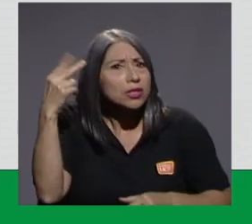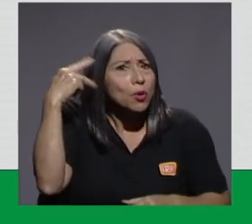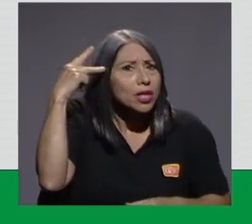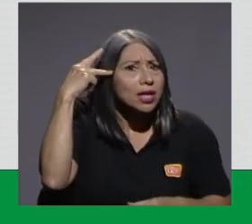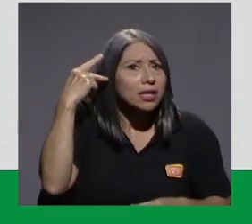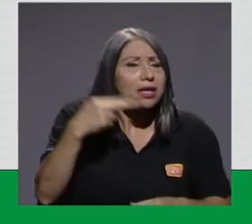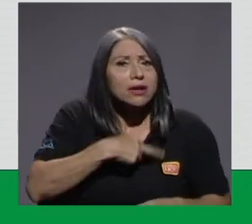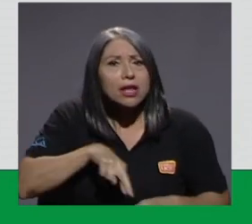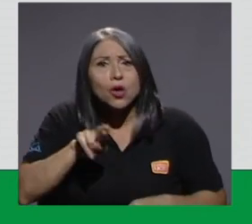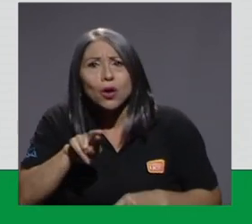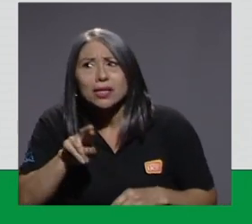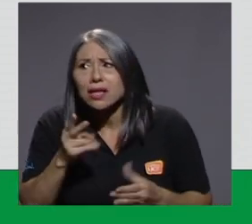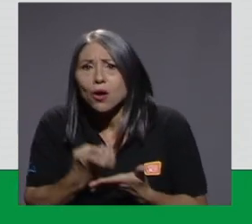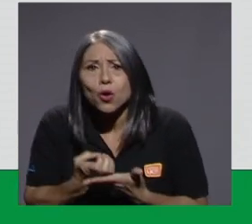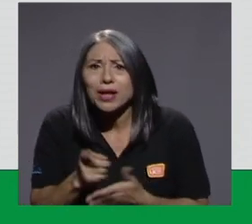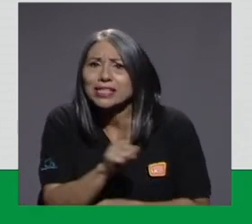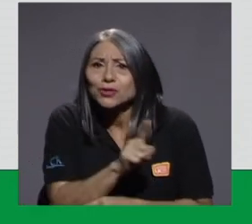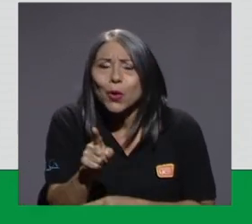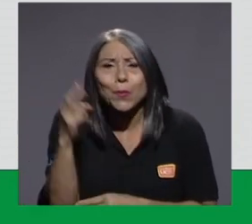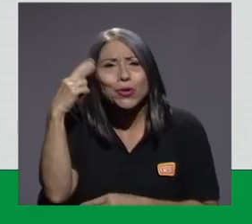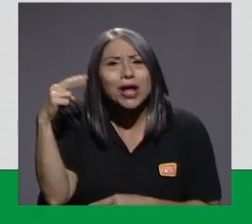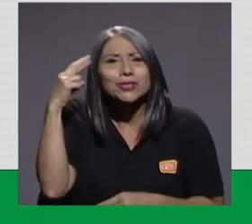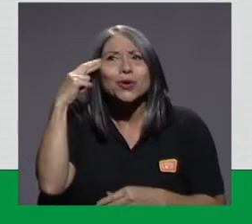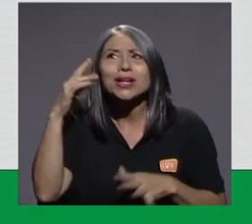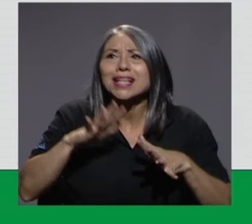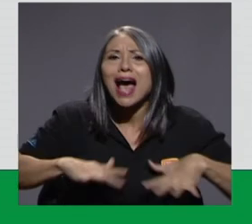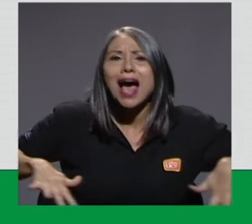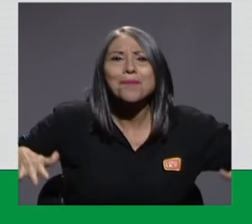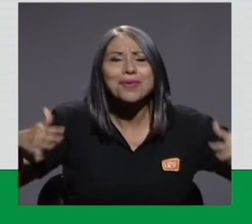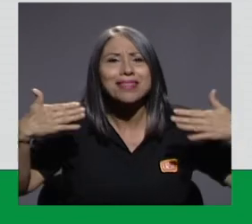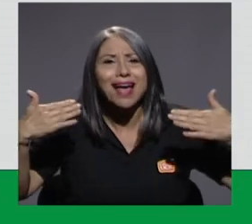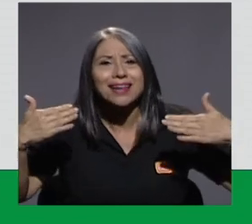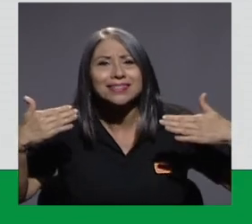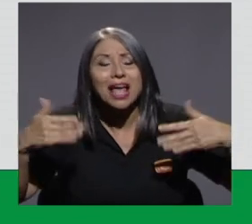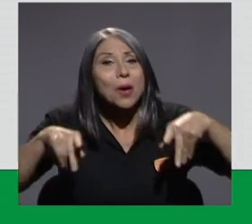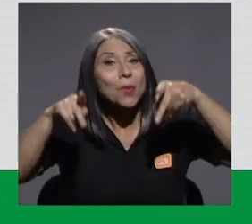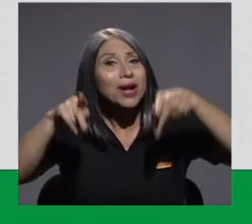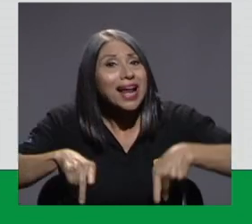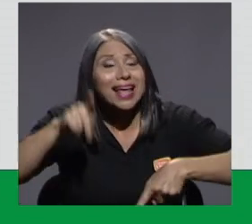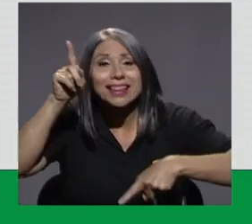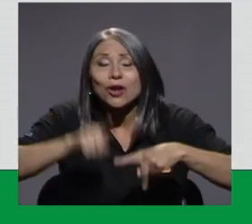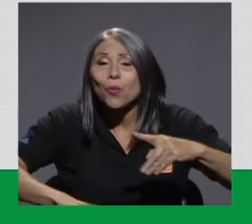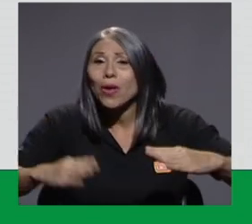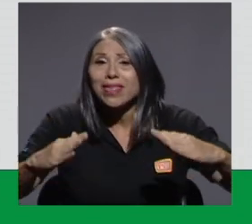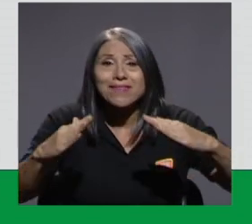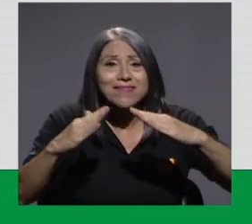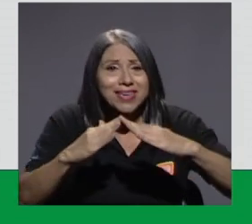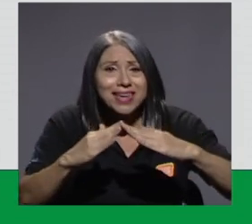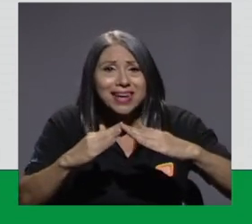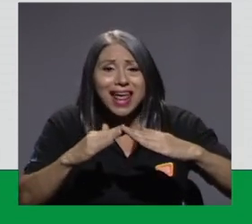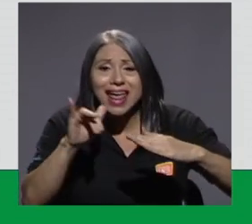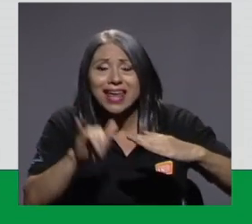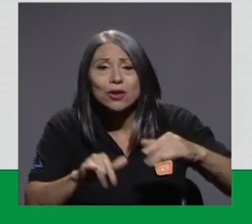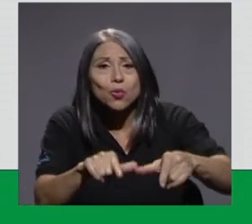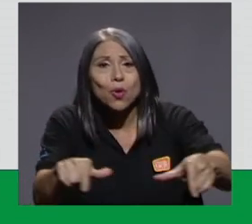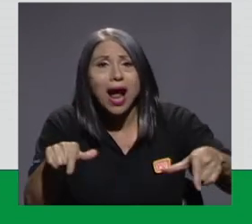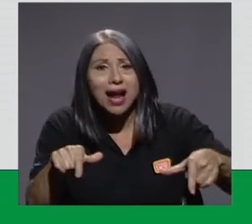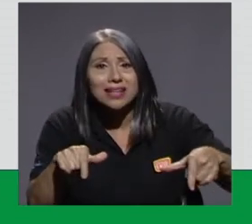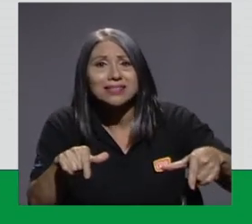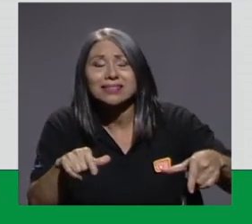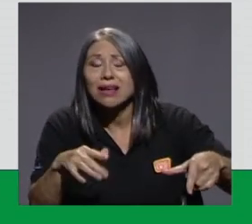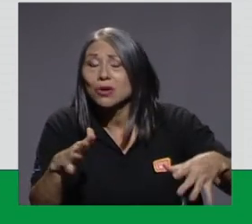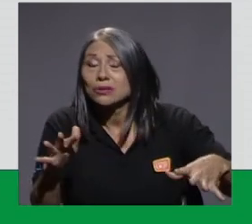por razones ambientales, porque la gente no puede vivir donde está. Ustedes ya saben que hay lugares donde está resultando